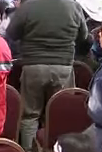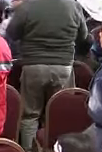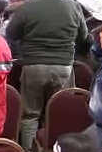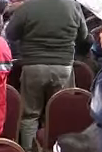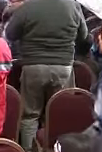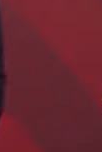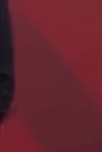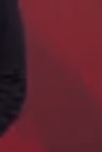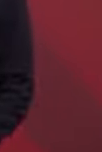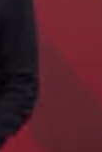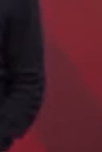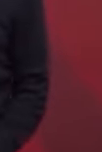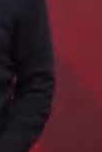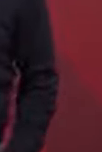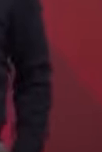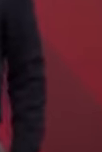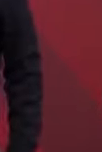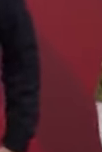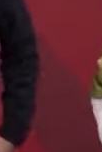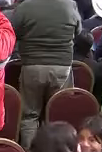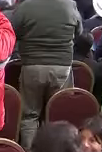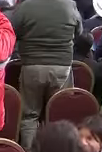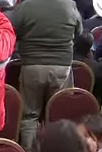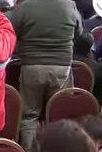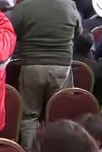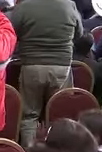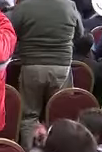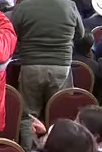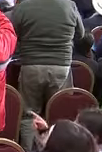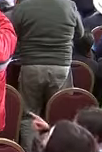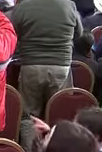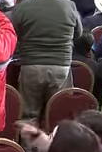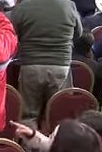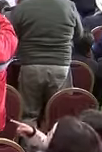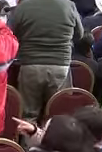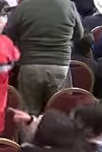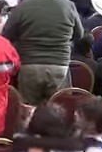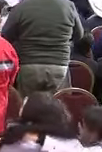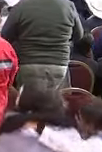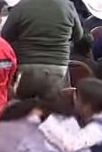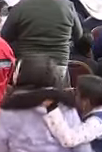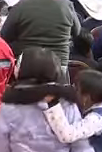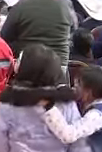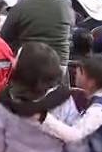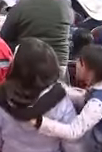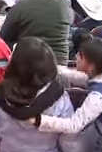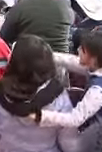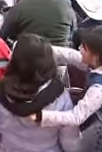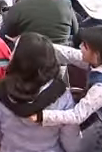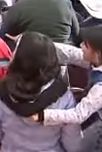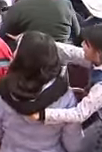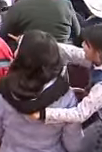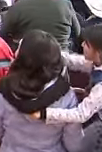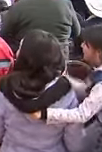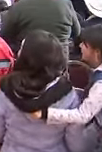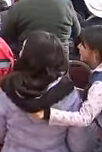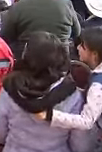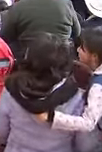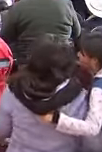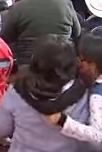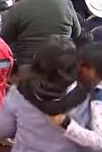A continuación hace uso de la palabra el coordinador nacional del programa